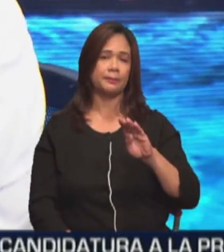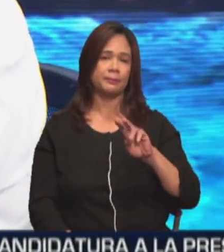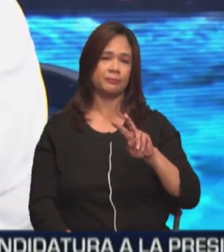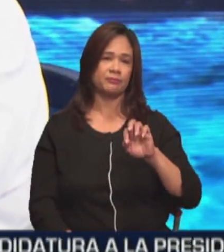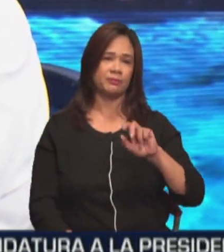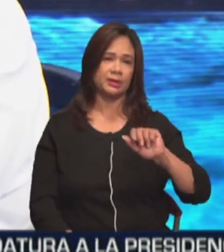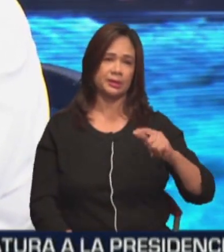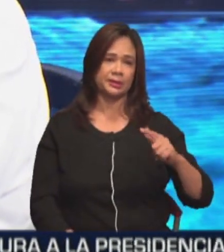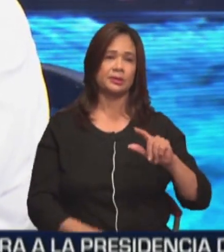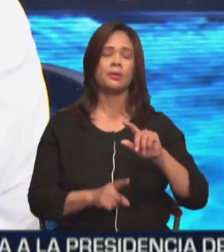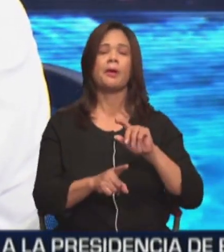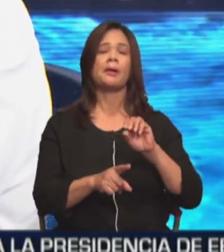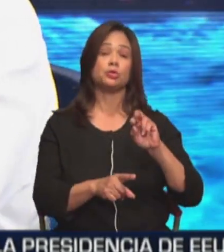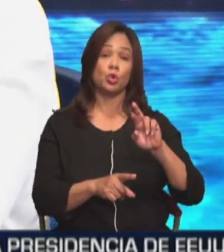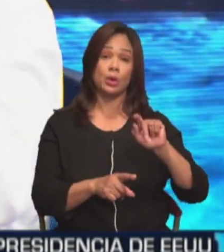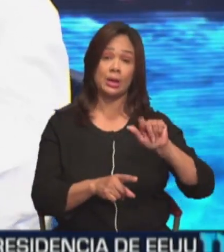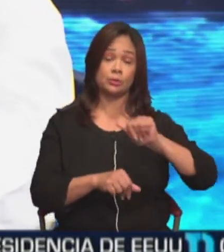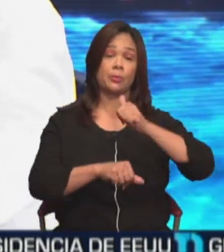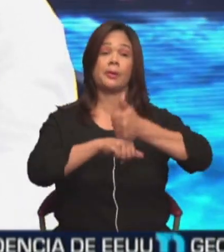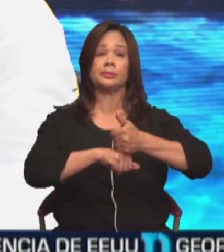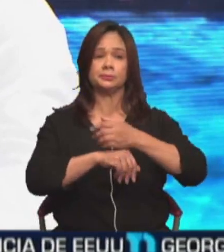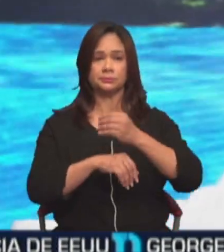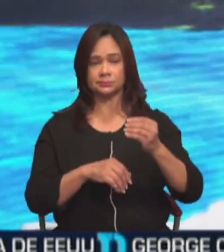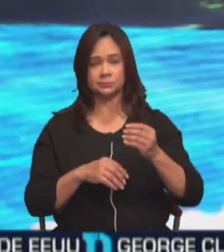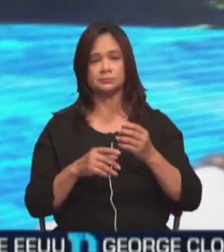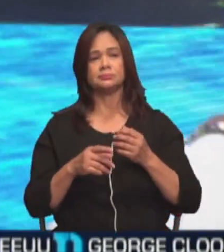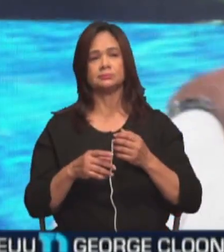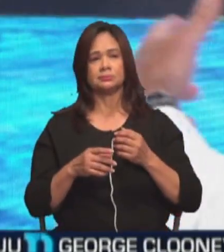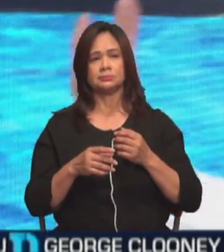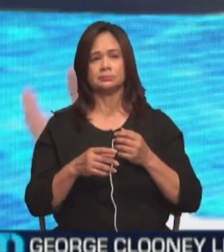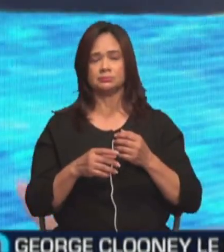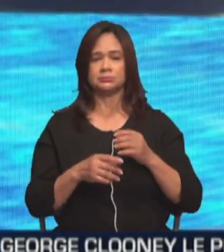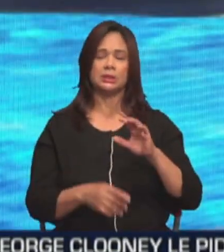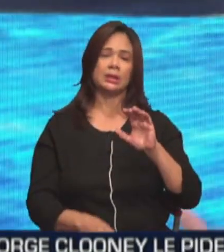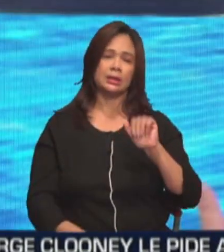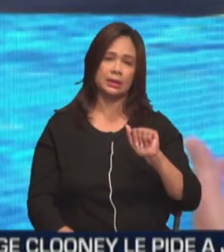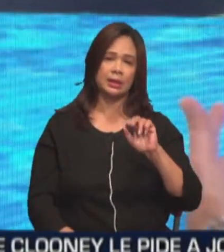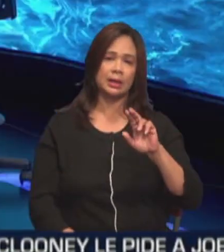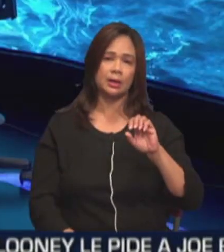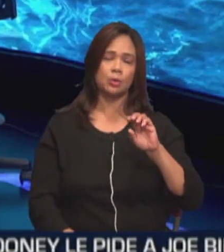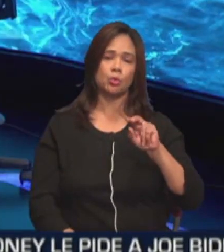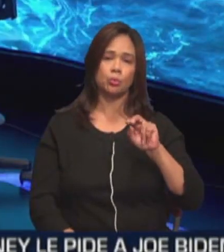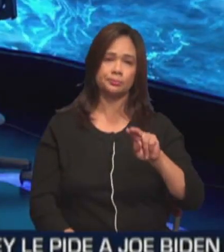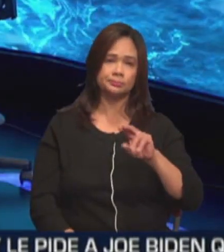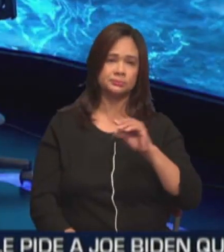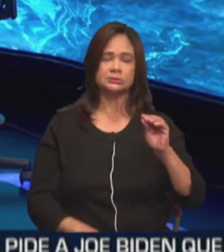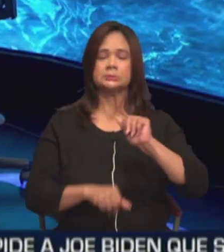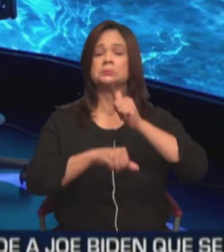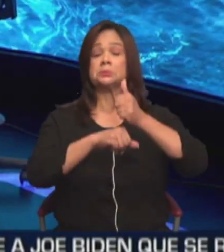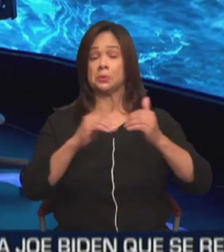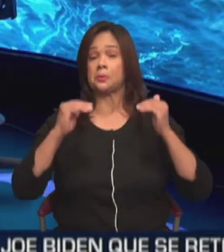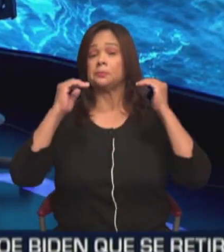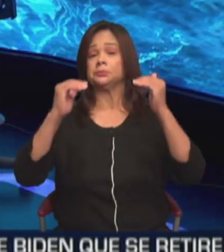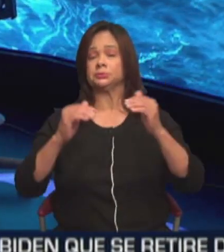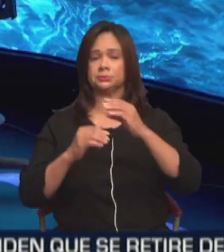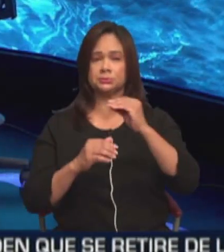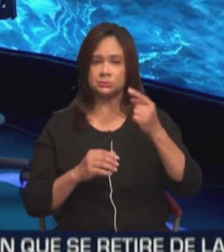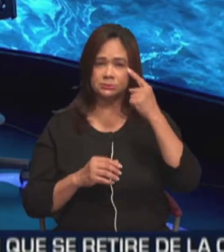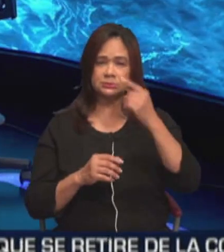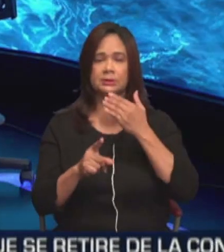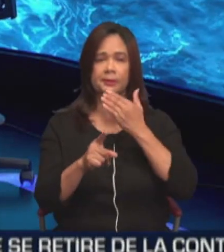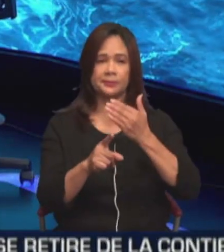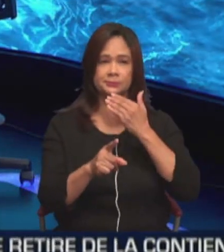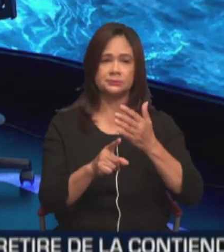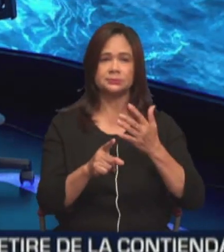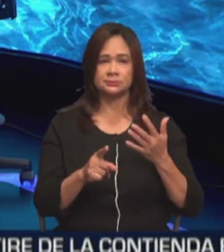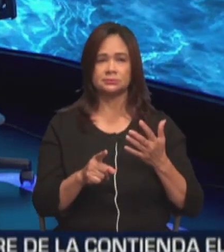Nickelodeon de Orlando. Claro. ¿Tienen otras inversiones en Cancún? Están bien posicionados, pero hay que saber decir gracias. Ya